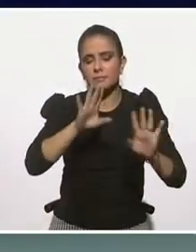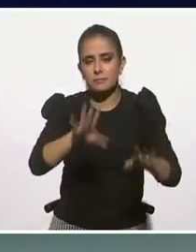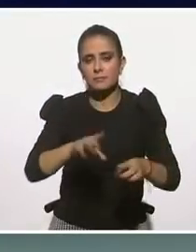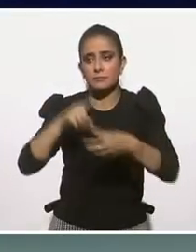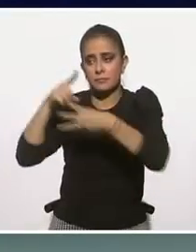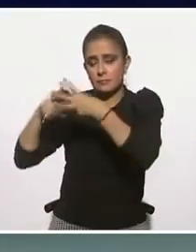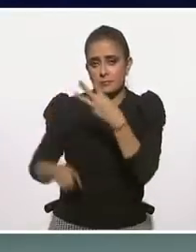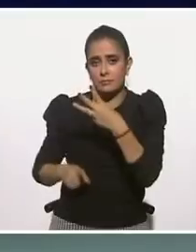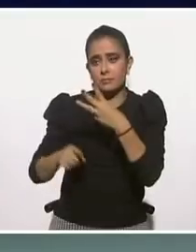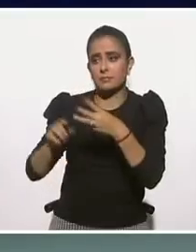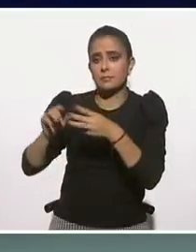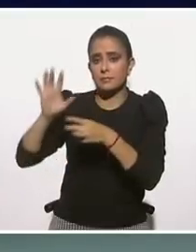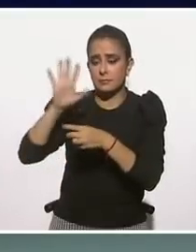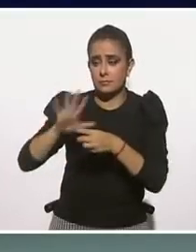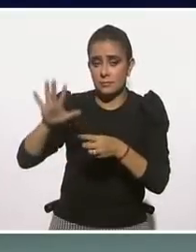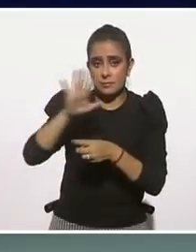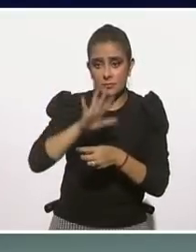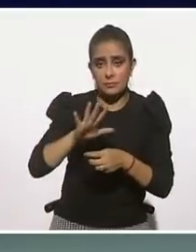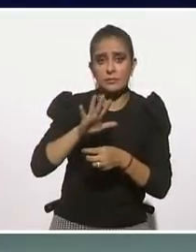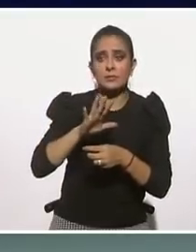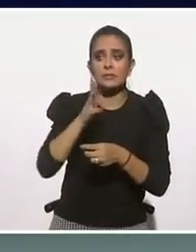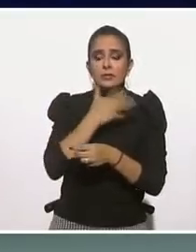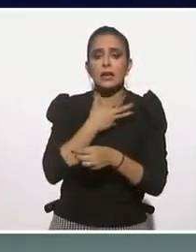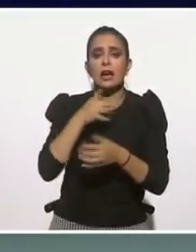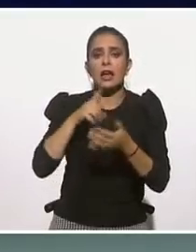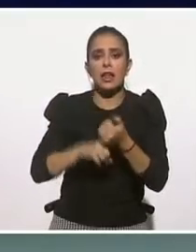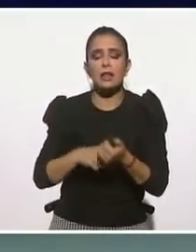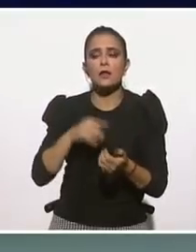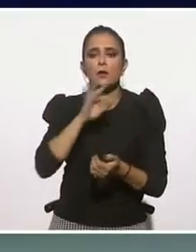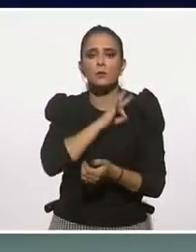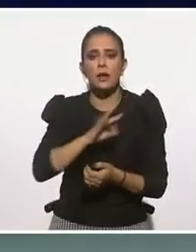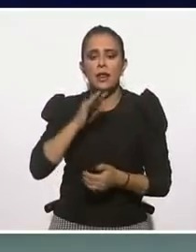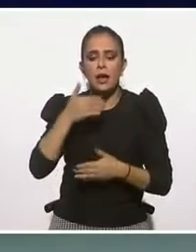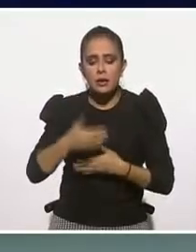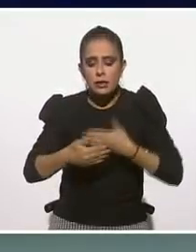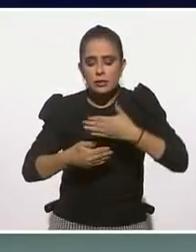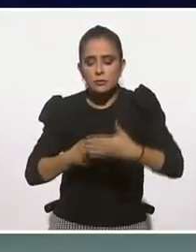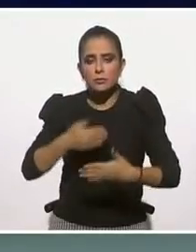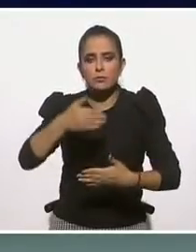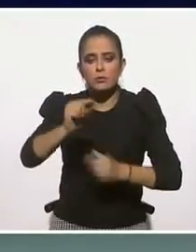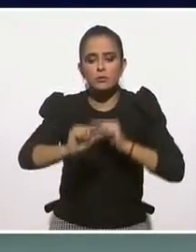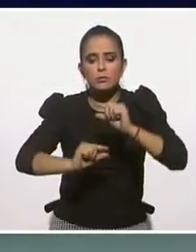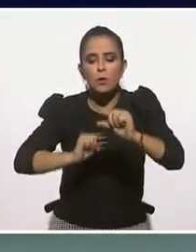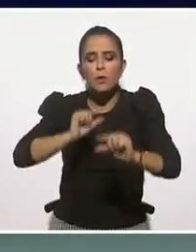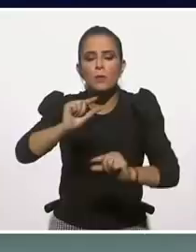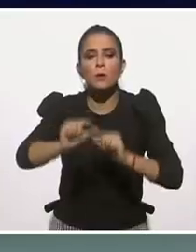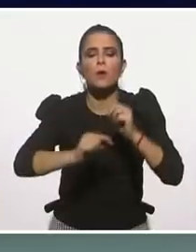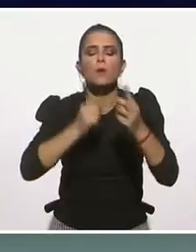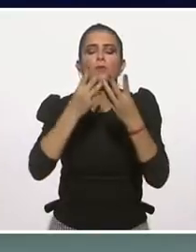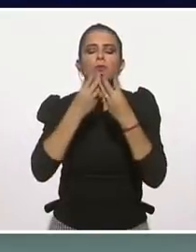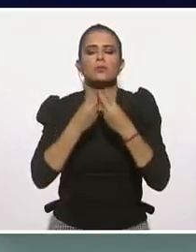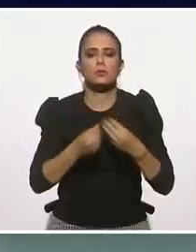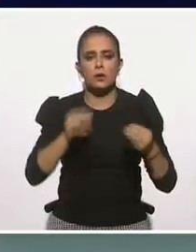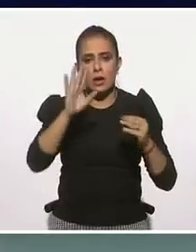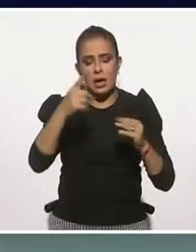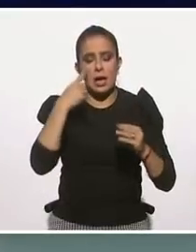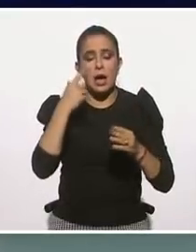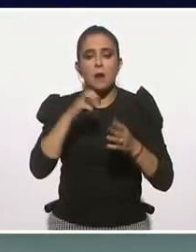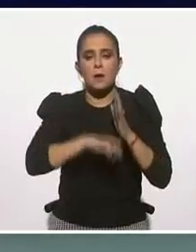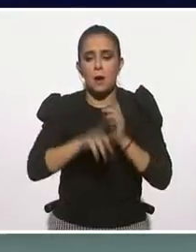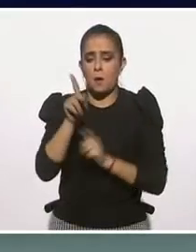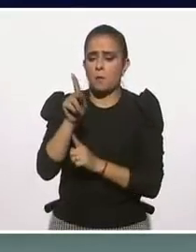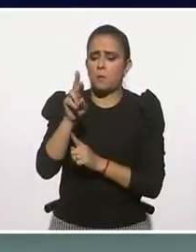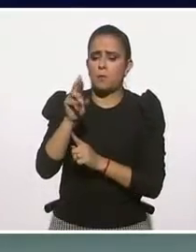tres es acompañarnos en el proceso. Si lo vemos como un proceso, imagínense en casa que un proceso tiene etapas.